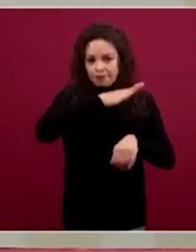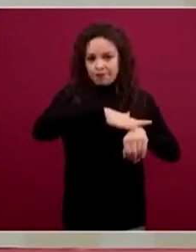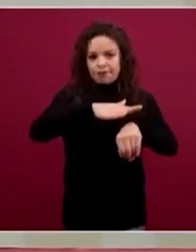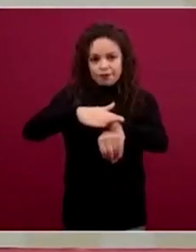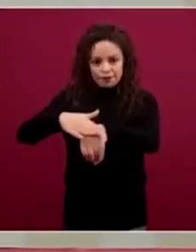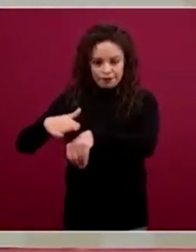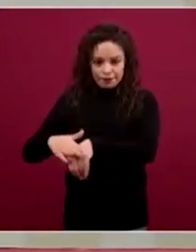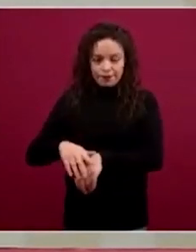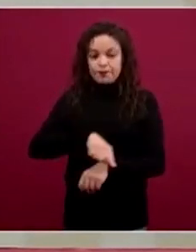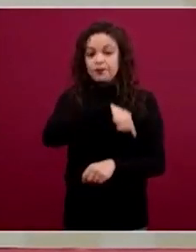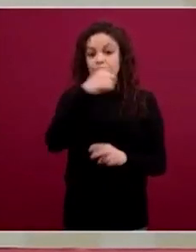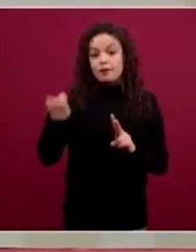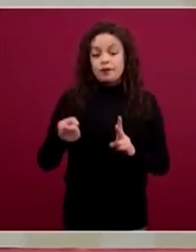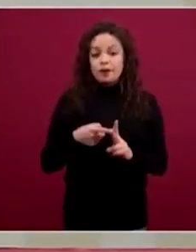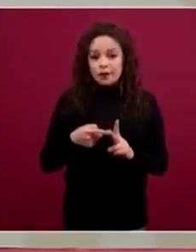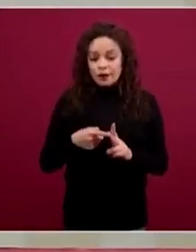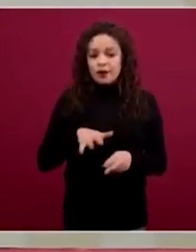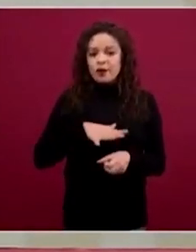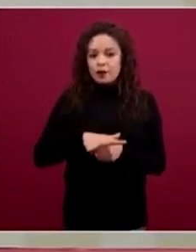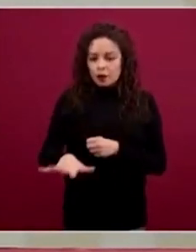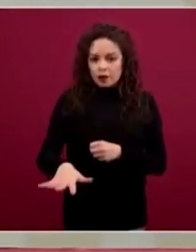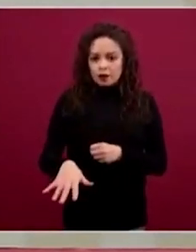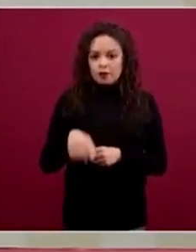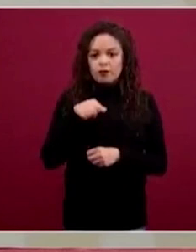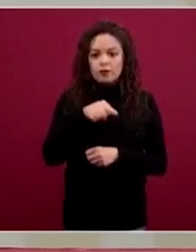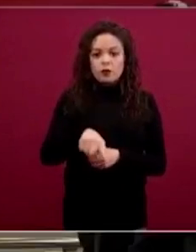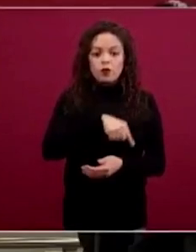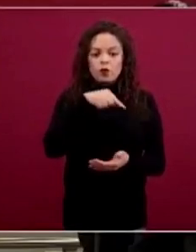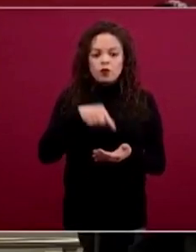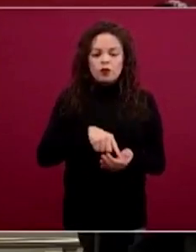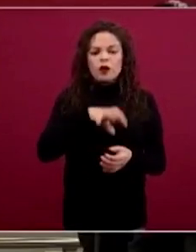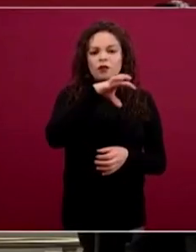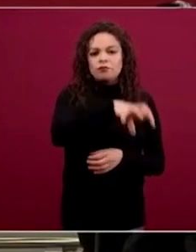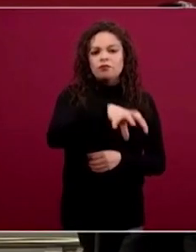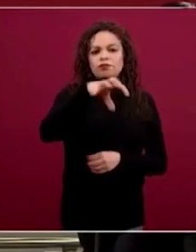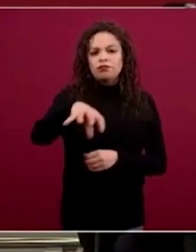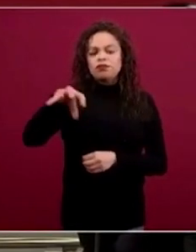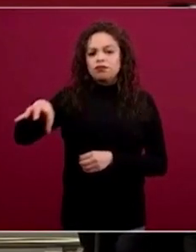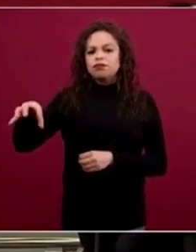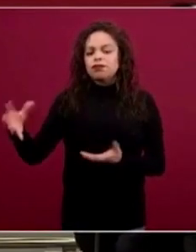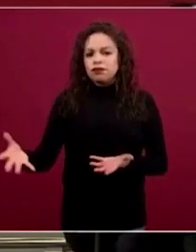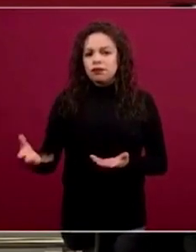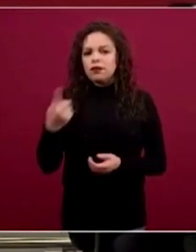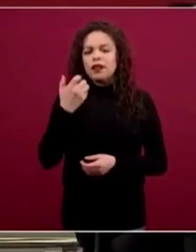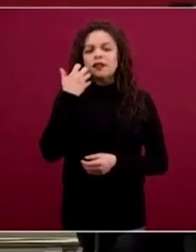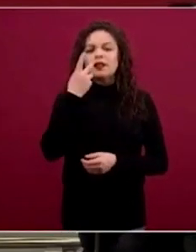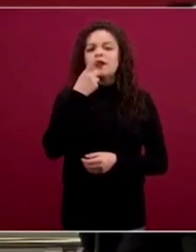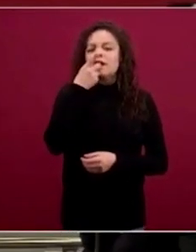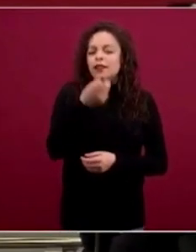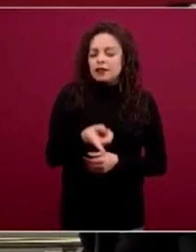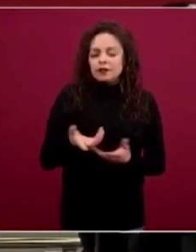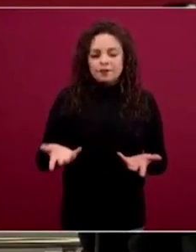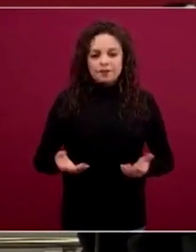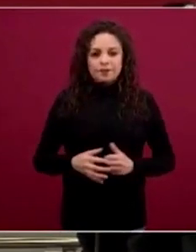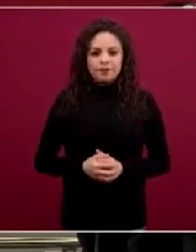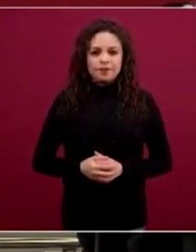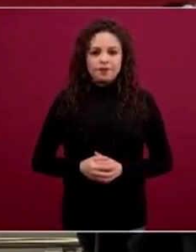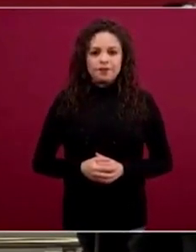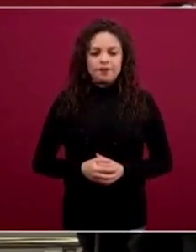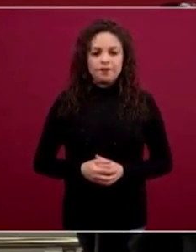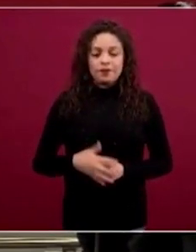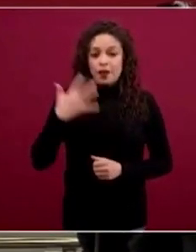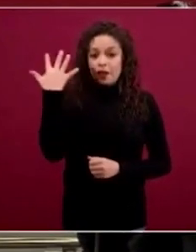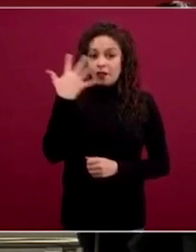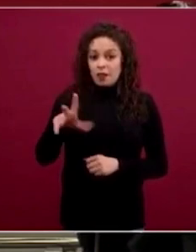organización de los distintos territorios de interés. ¿A qué me refiero con ello? A lo largo de los últimos 10